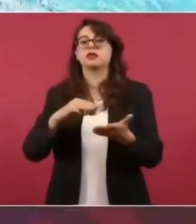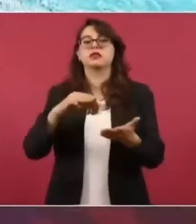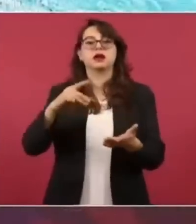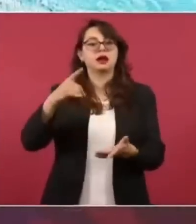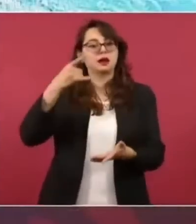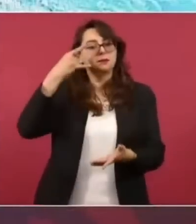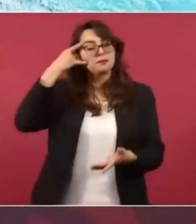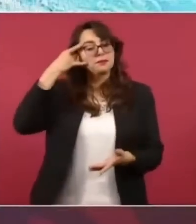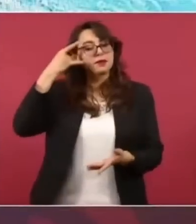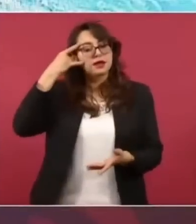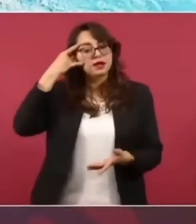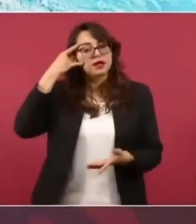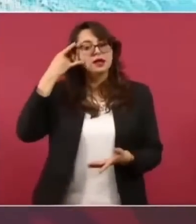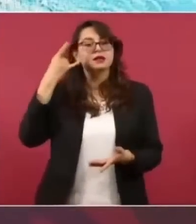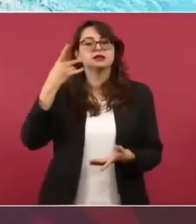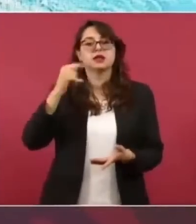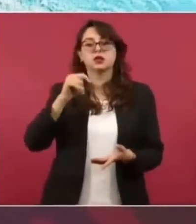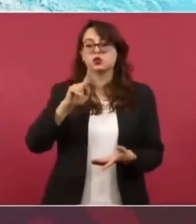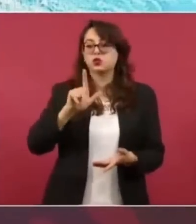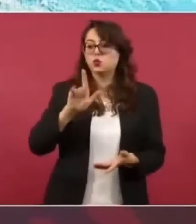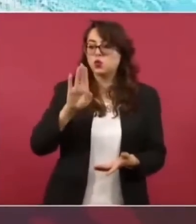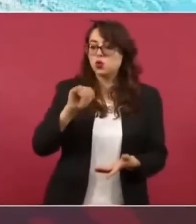en Tulum